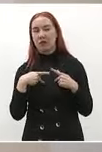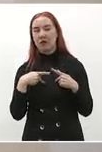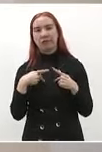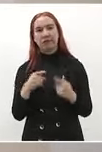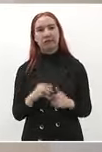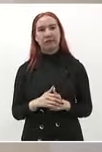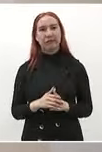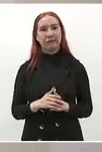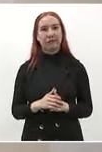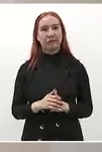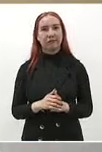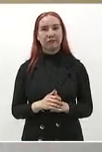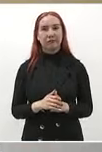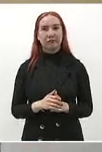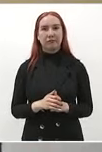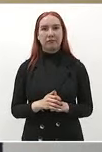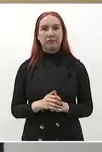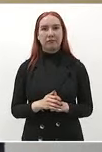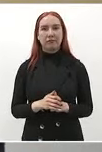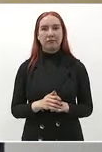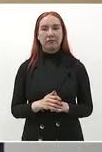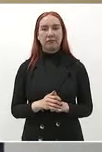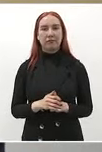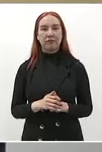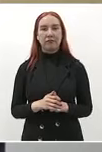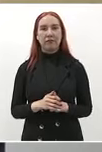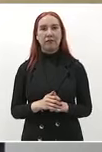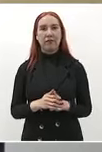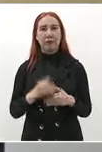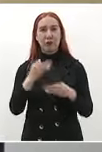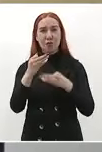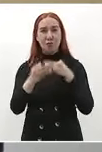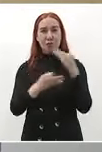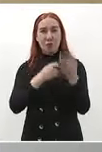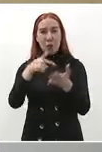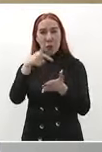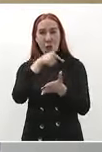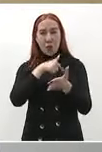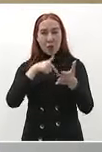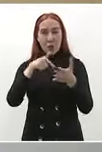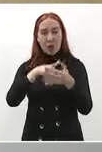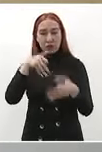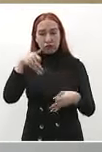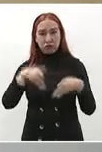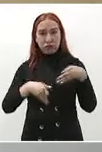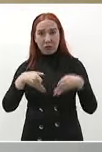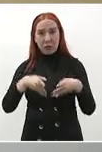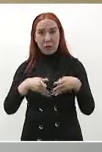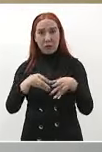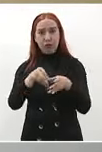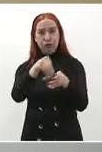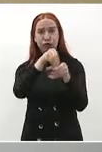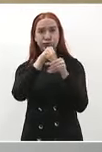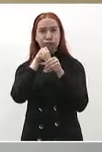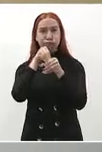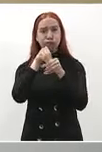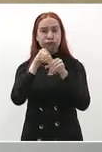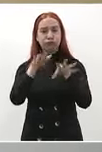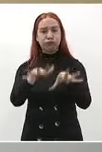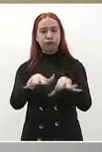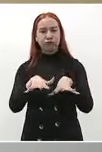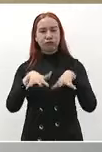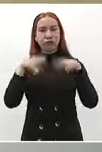y estaba lleno el teatro y ¿quiénes son los bandidos? y